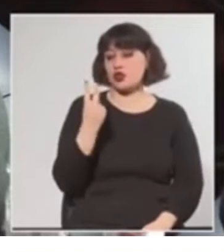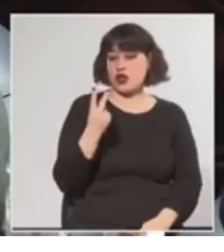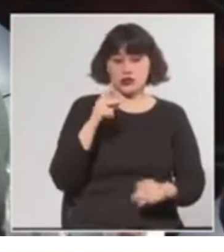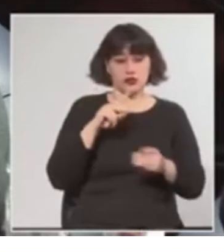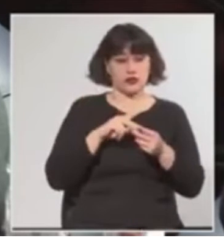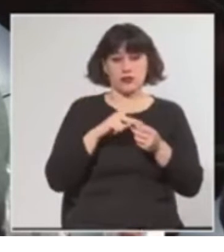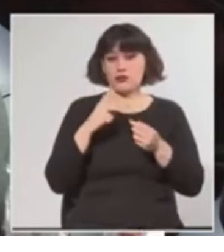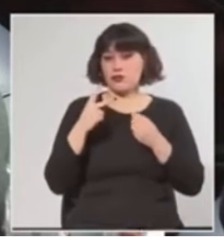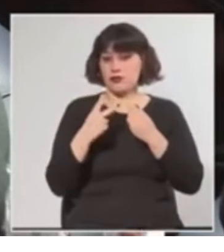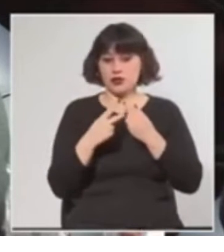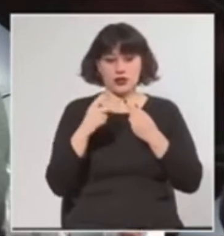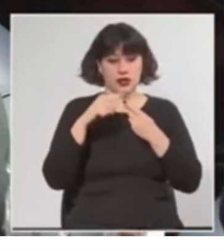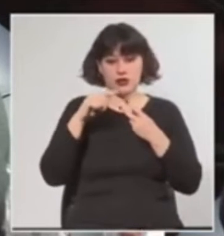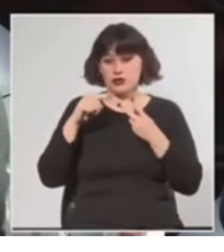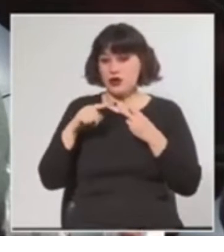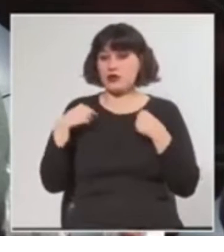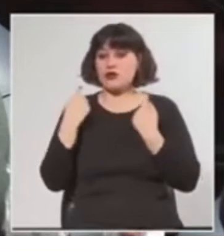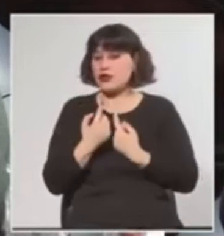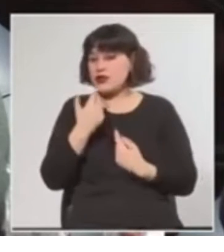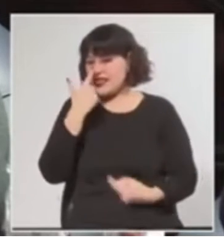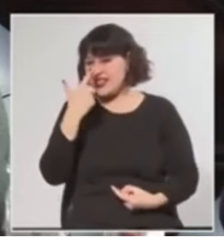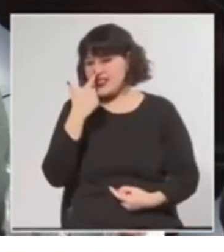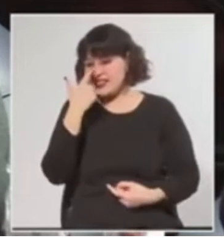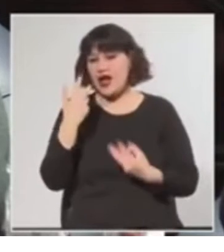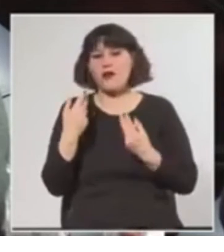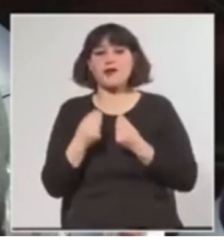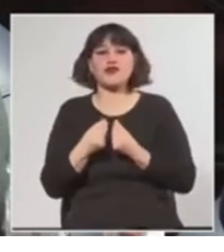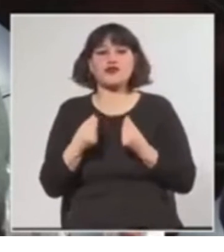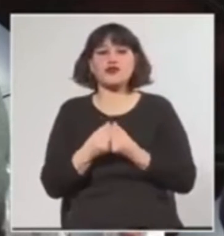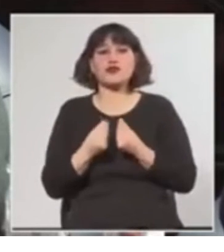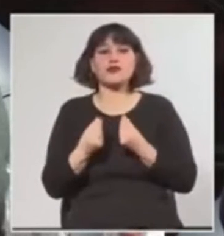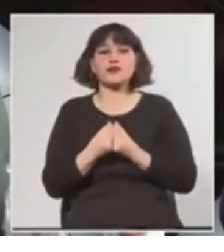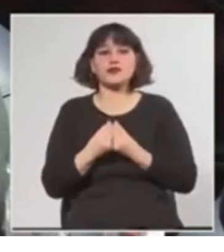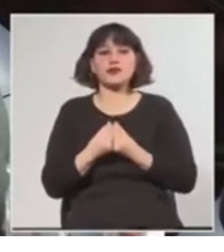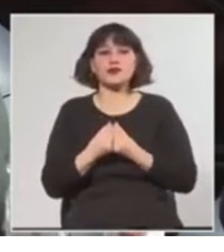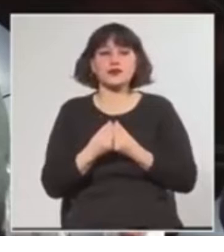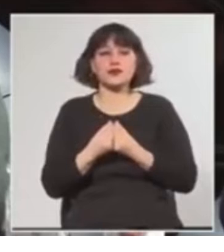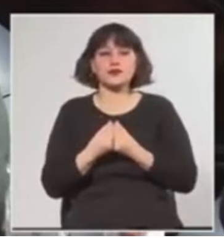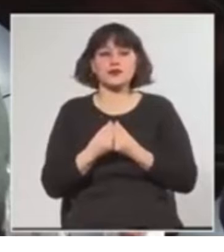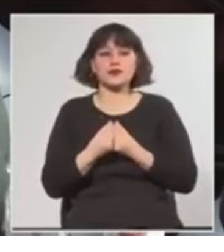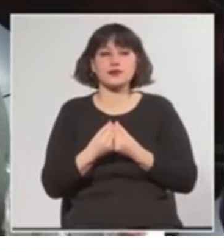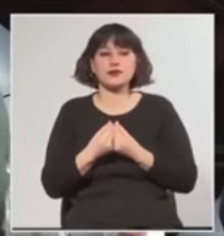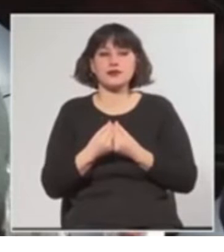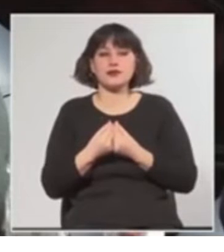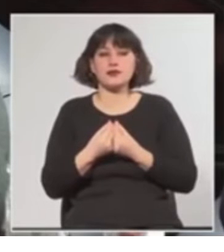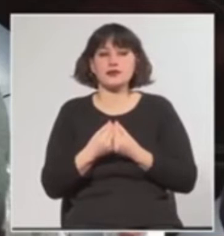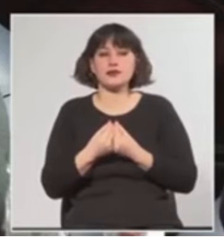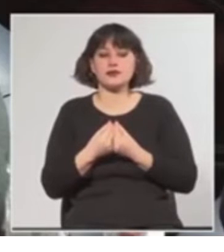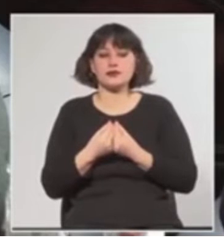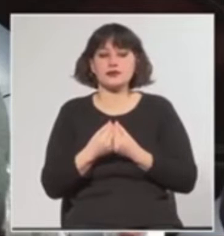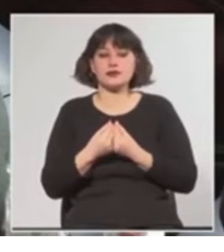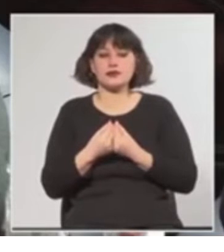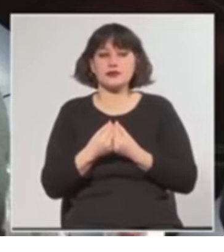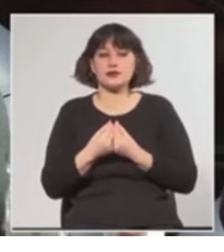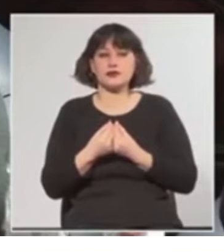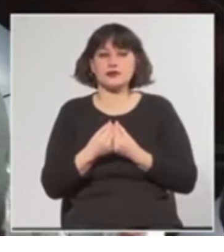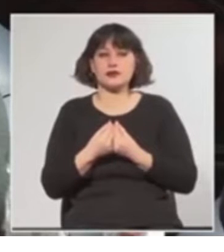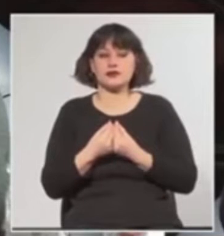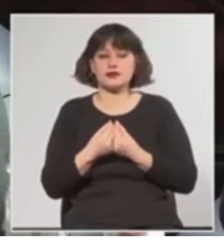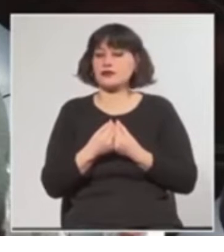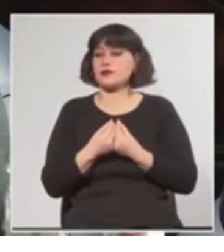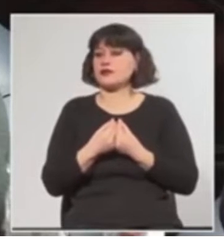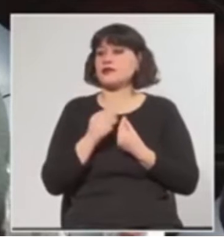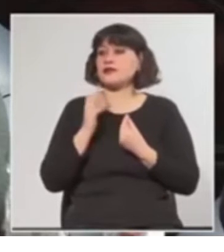proyectos que a nosotros nos interesa mucho poder tener un aporte importante de este